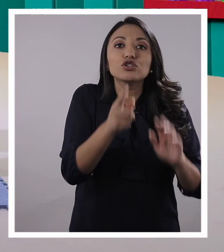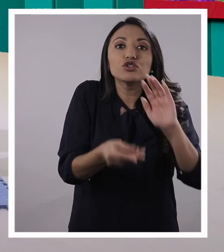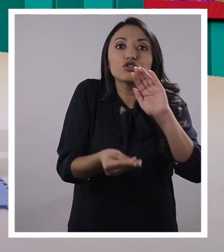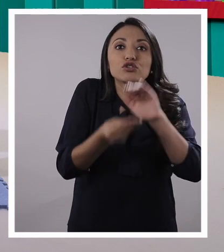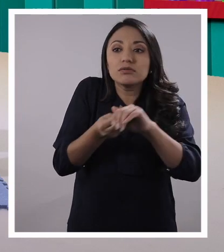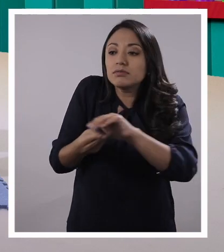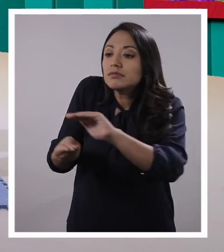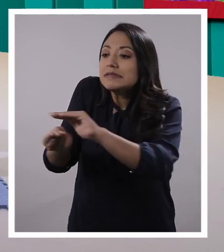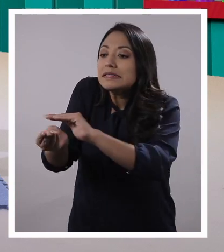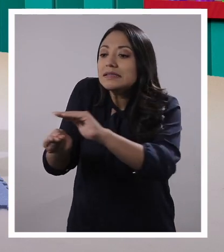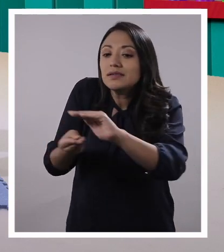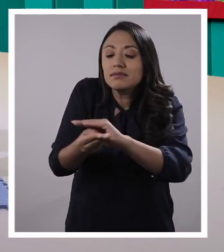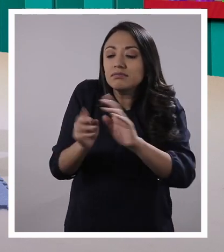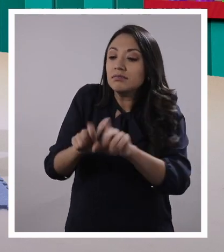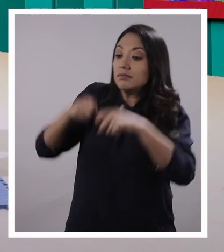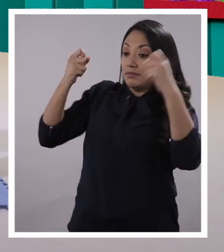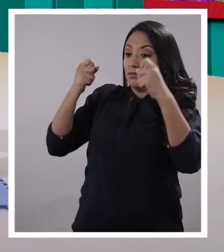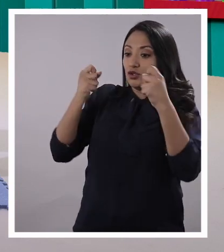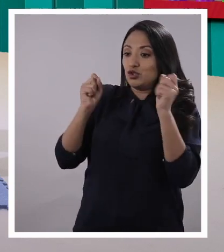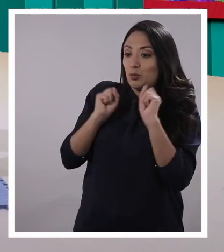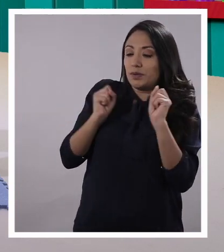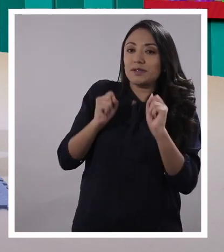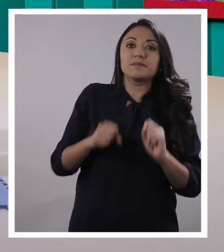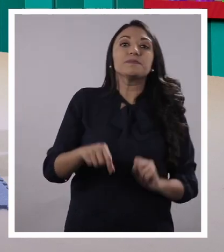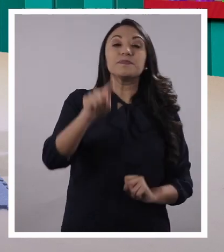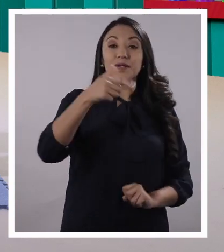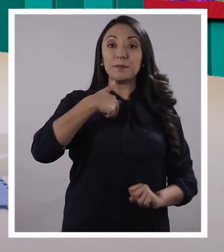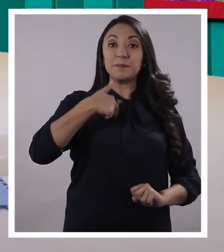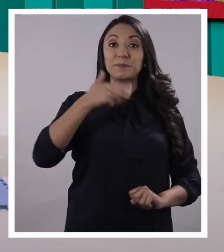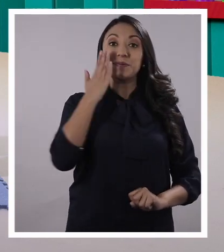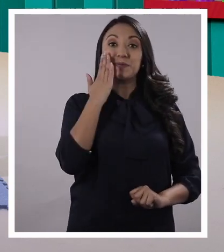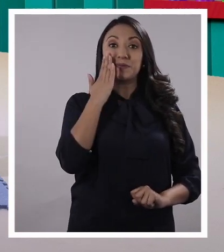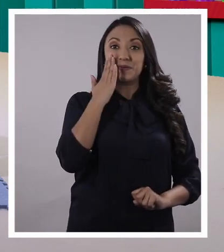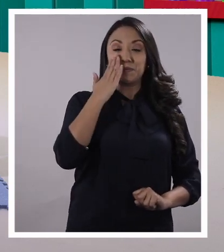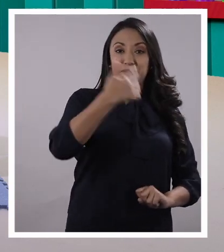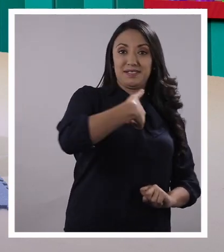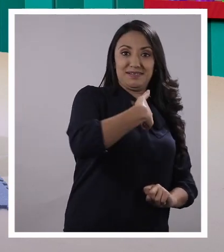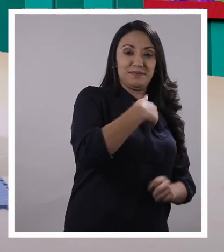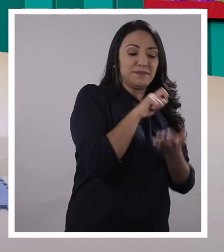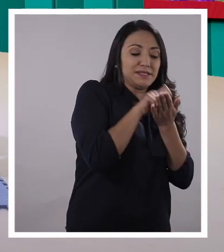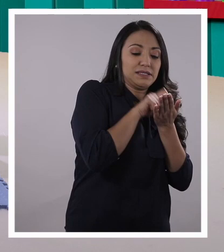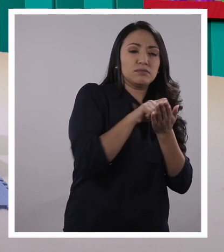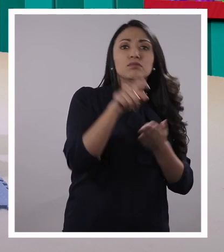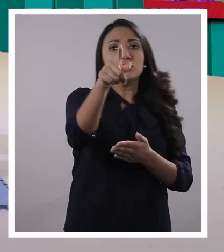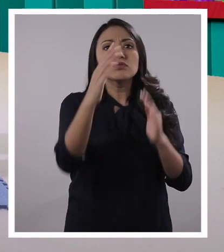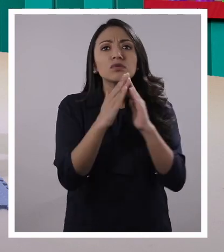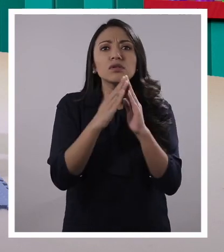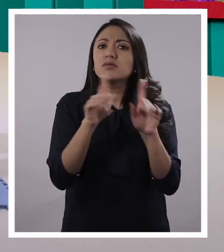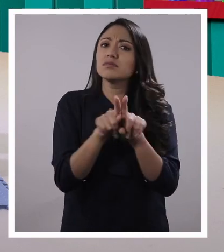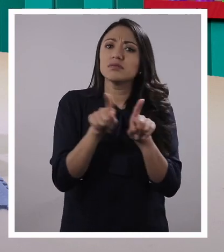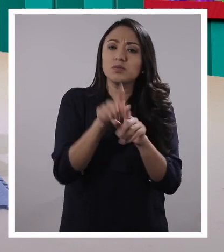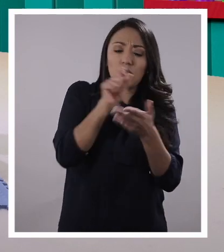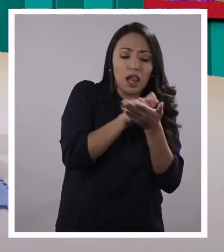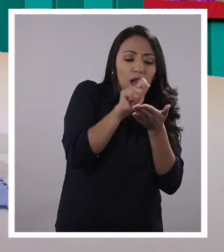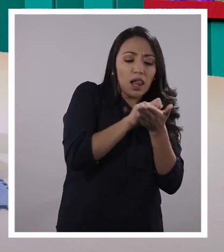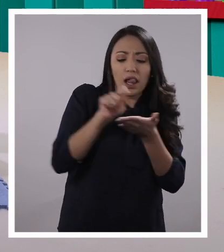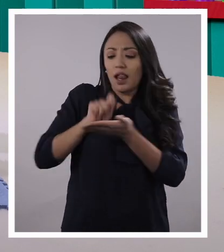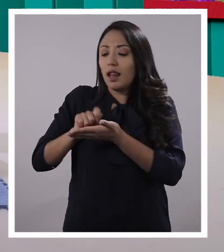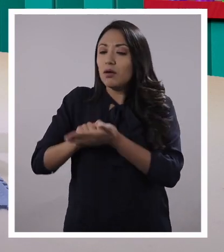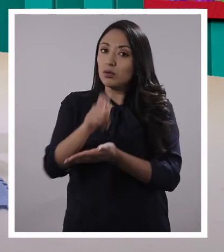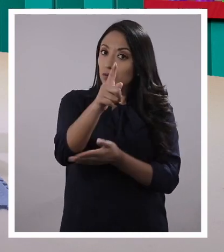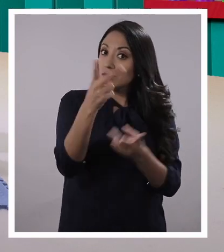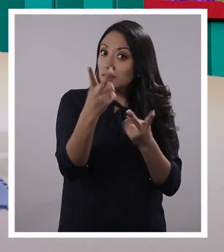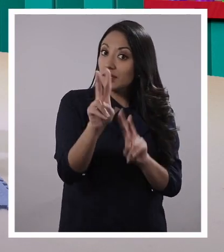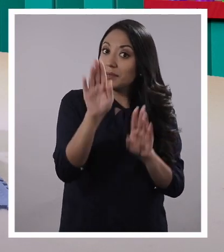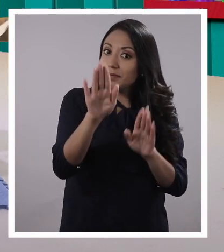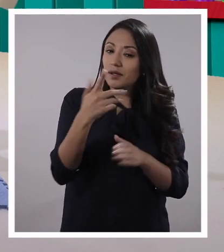casa donde esa persona encuentre. Yo le voy a escribir un mensaje a mi mamá. Muy bien. Ustedes en casa pueden hacer lo mismo. Mientras nosotros escribimos, ustedes también.